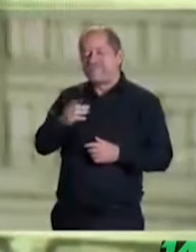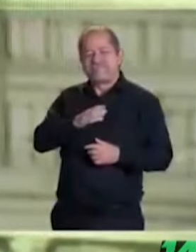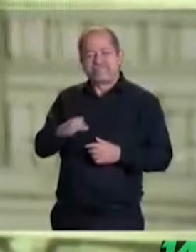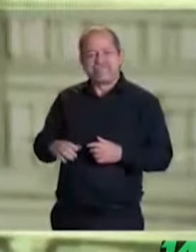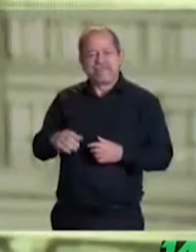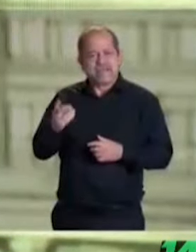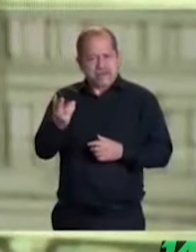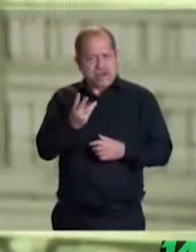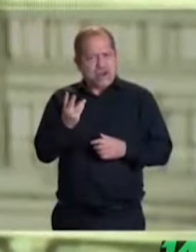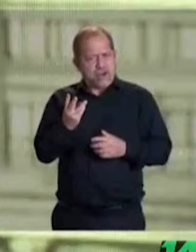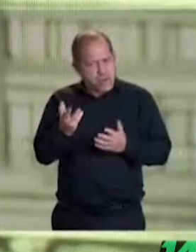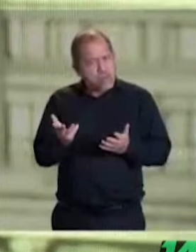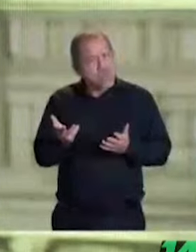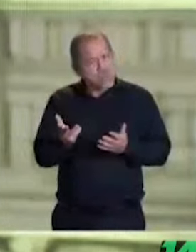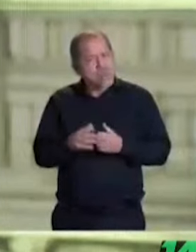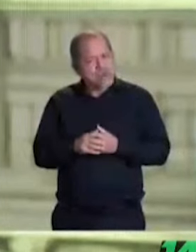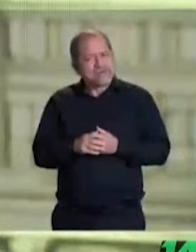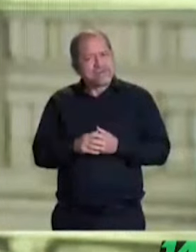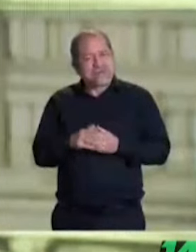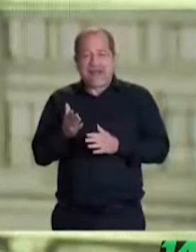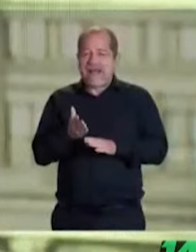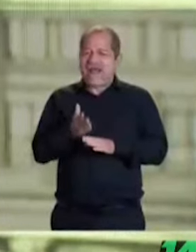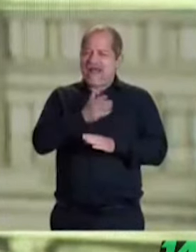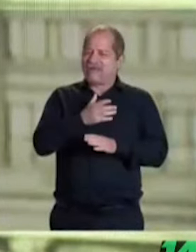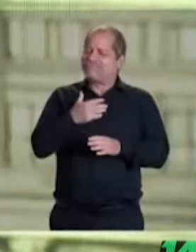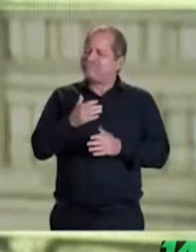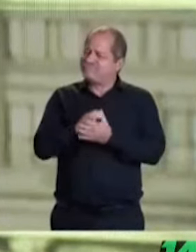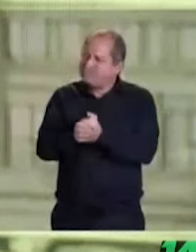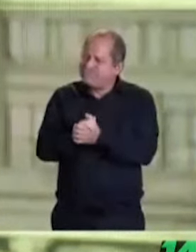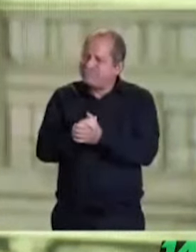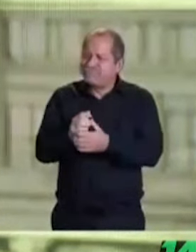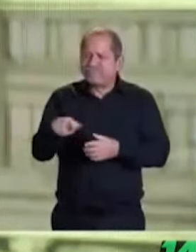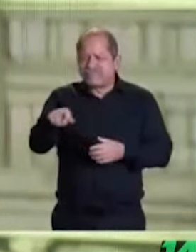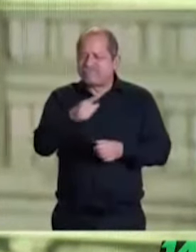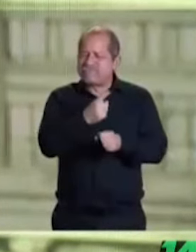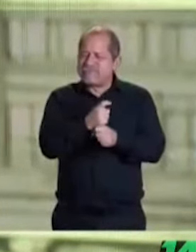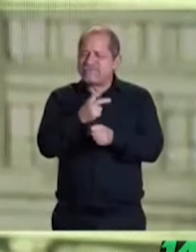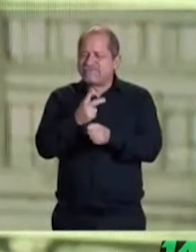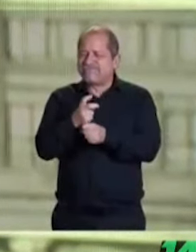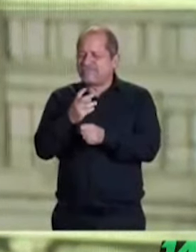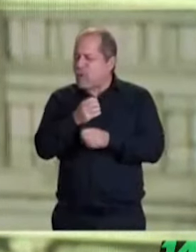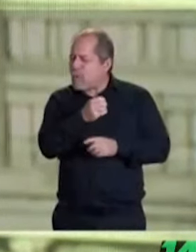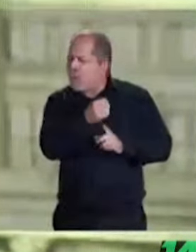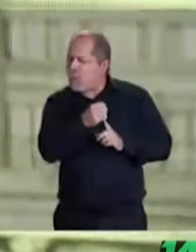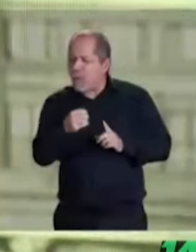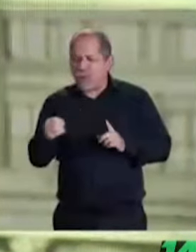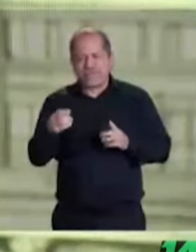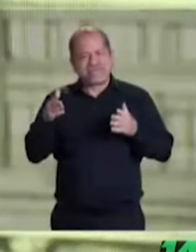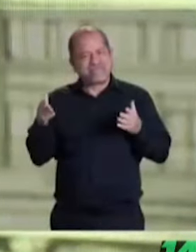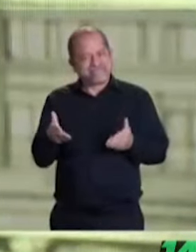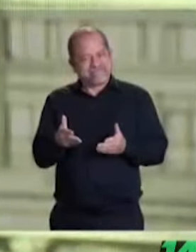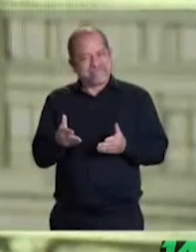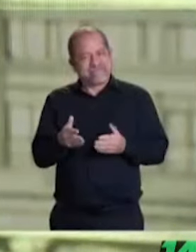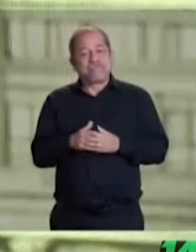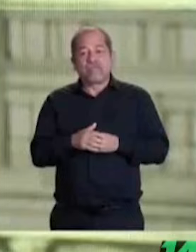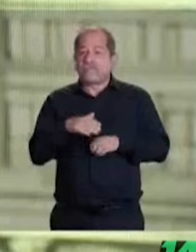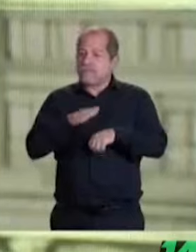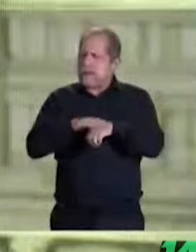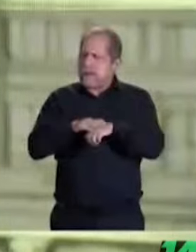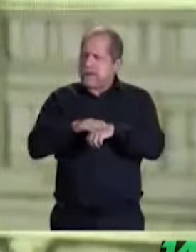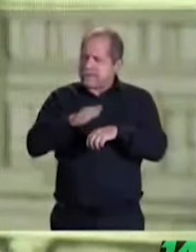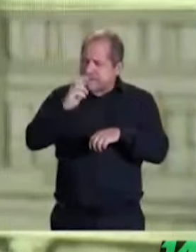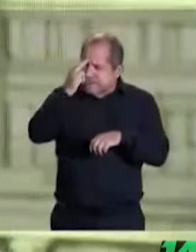resultados del sorteo previo. Queremos recordarles que cada uno de ustedes tendrá 30 segundos